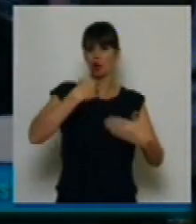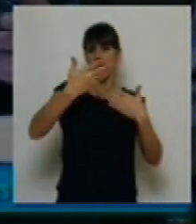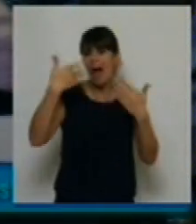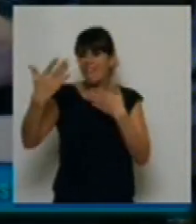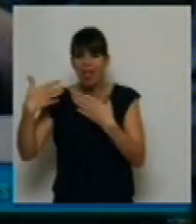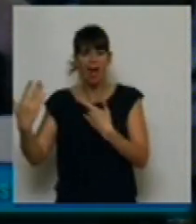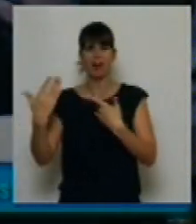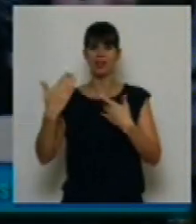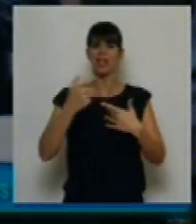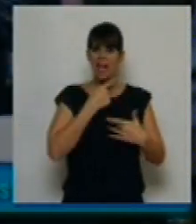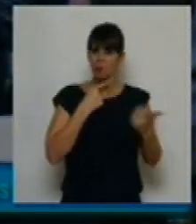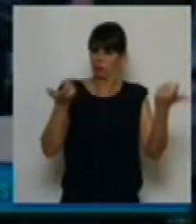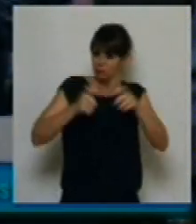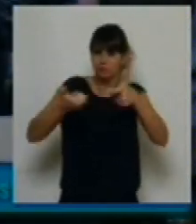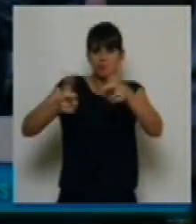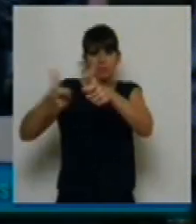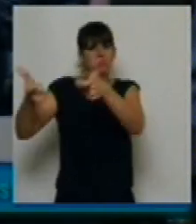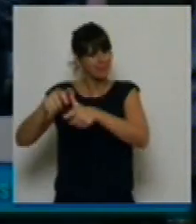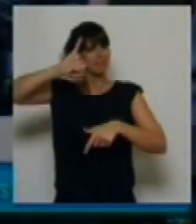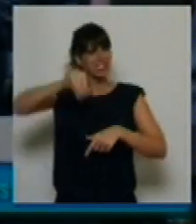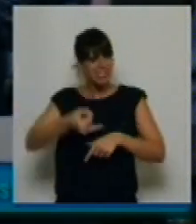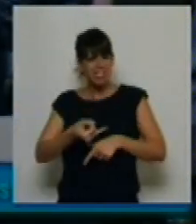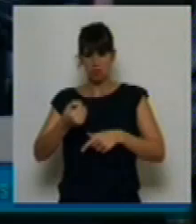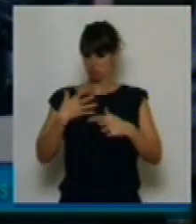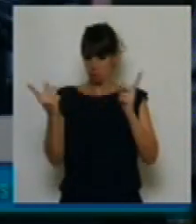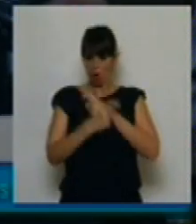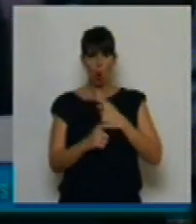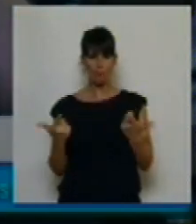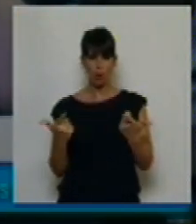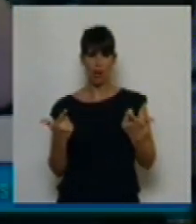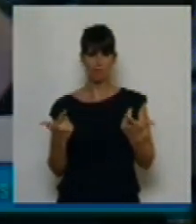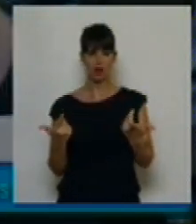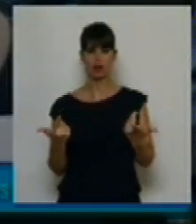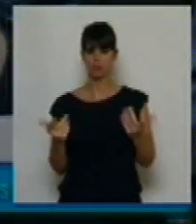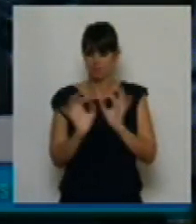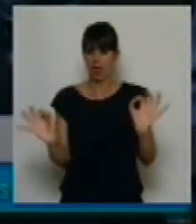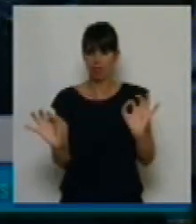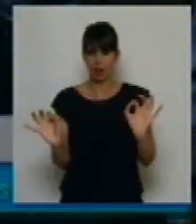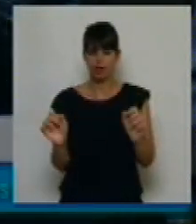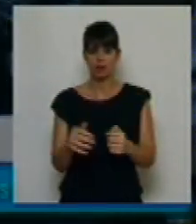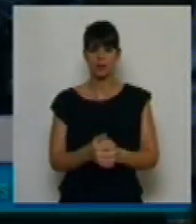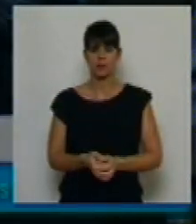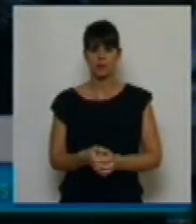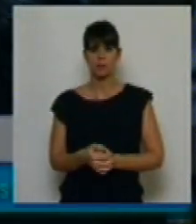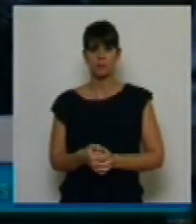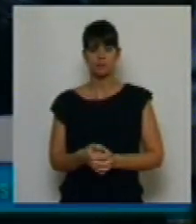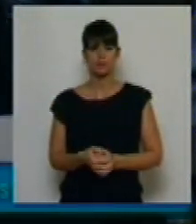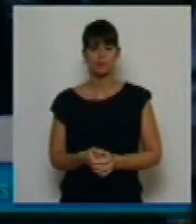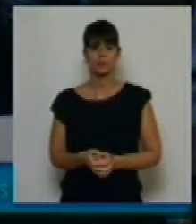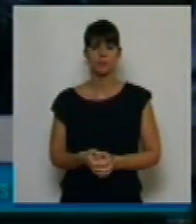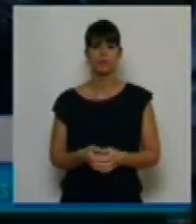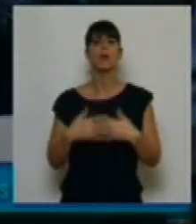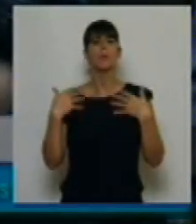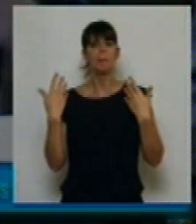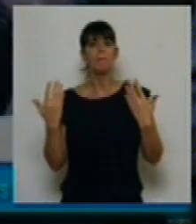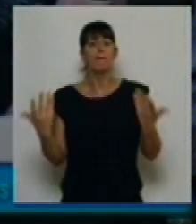ordinarias, no tenemos ningún inconveniente en construir sesiones ordinarias. Ninguno. Para eso